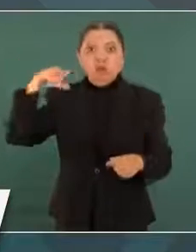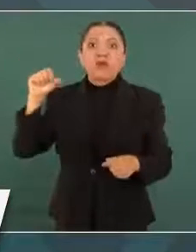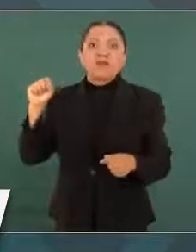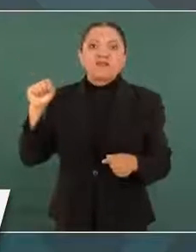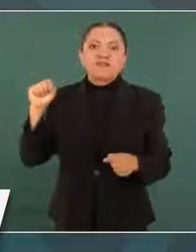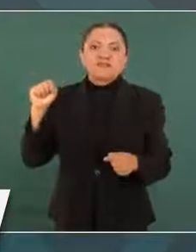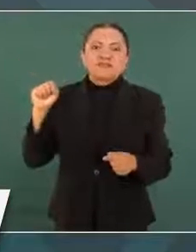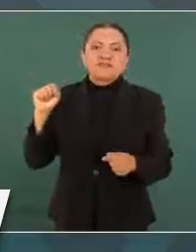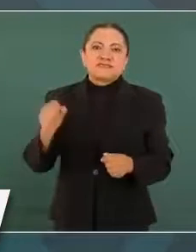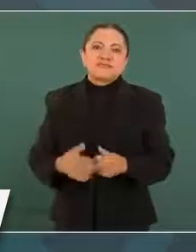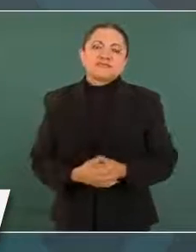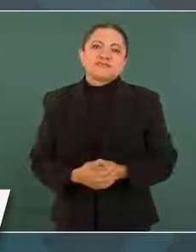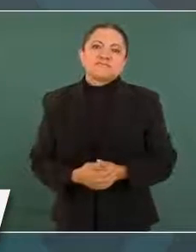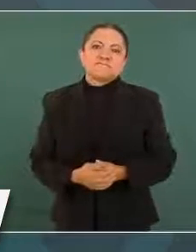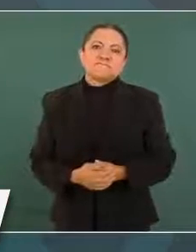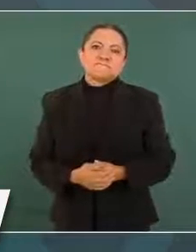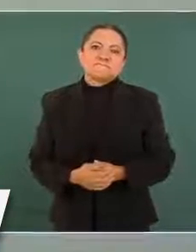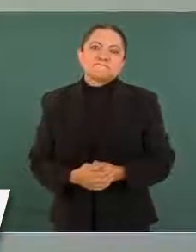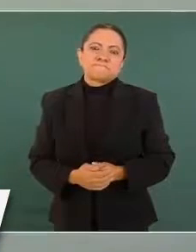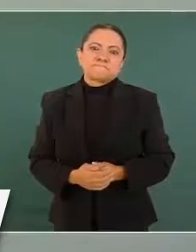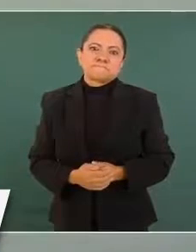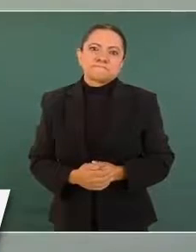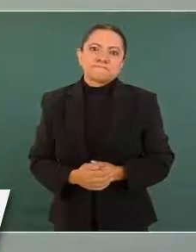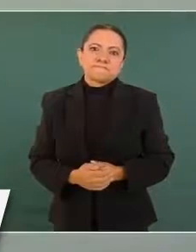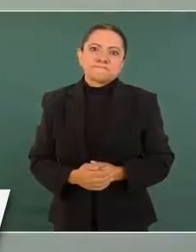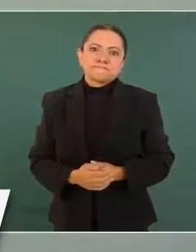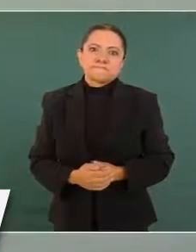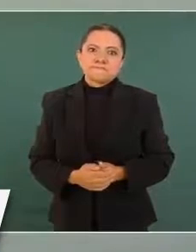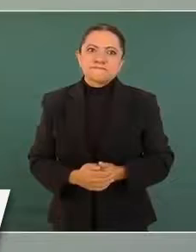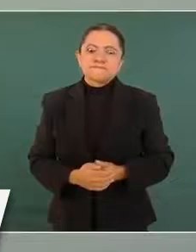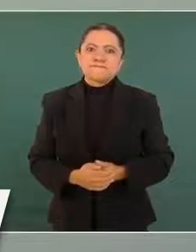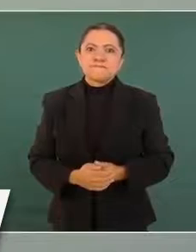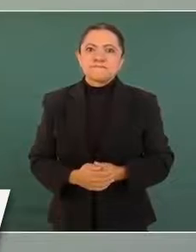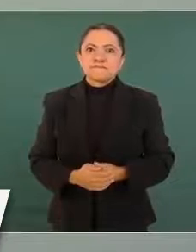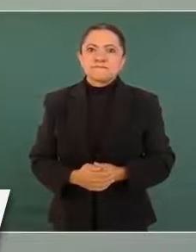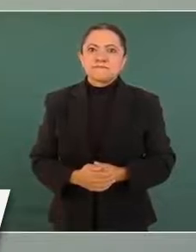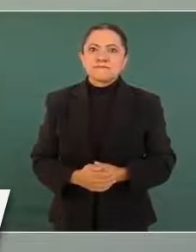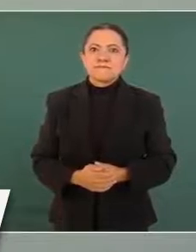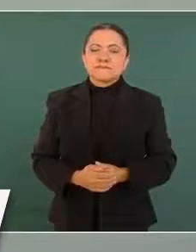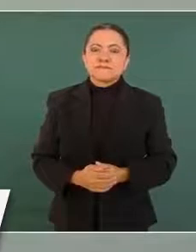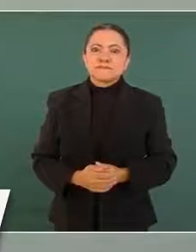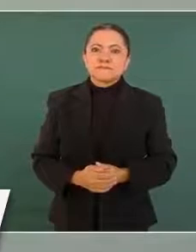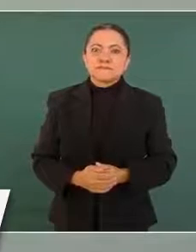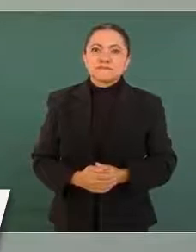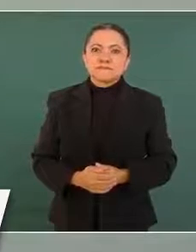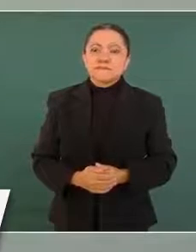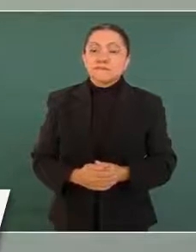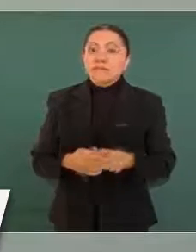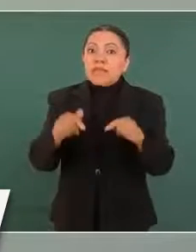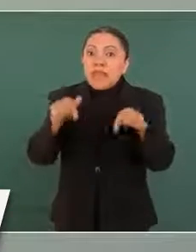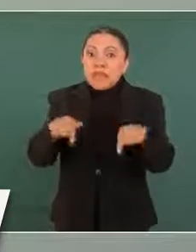ajusticiaron